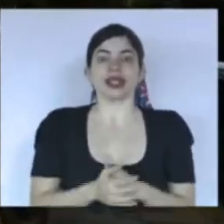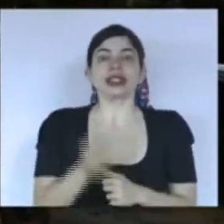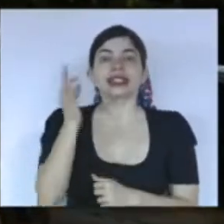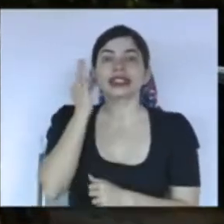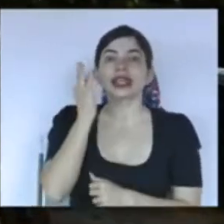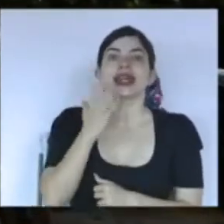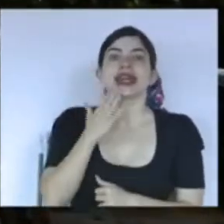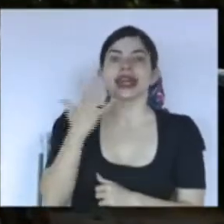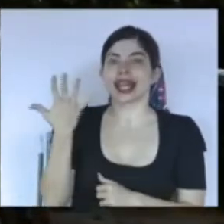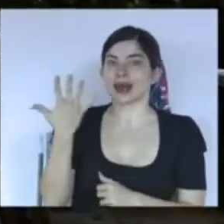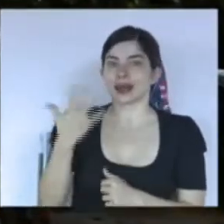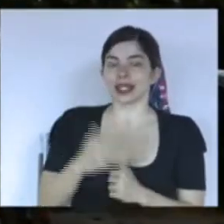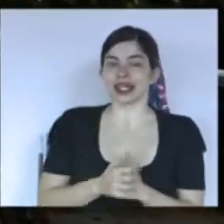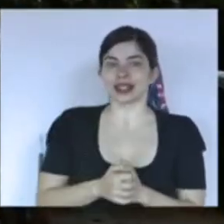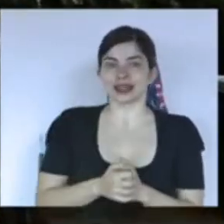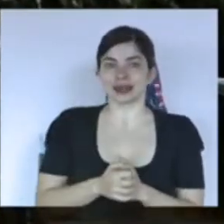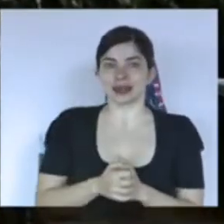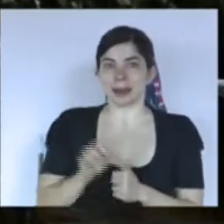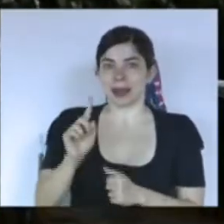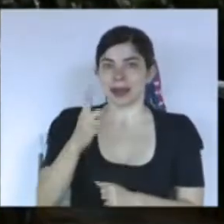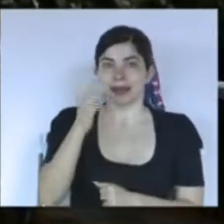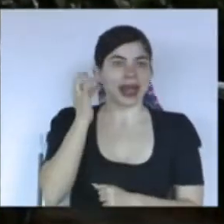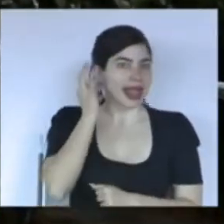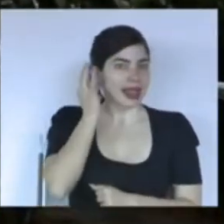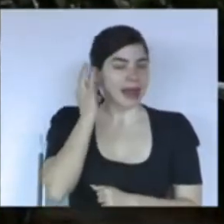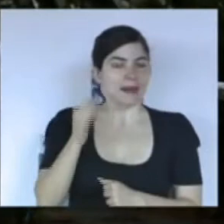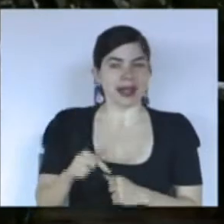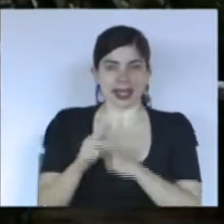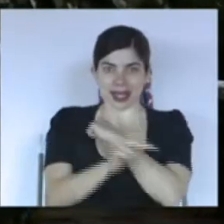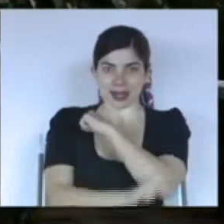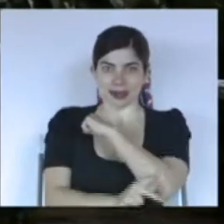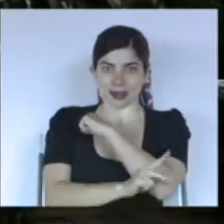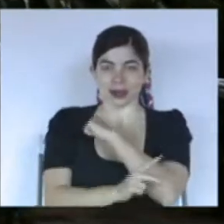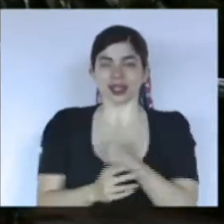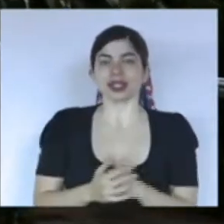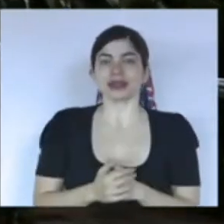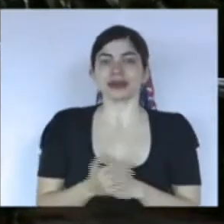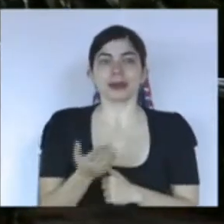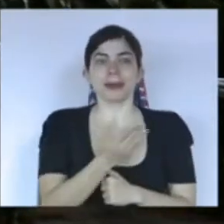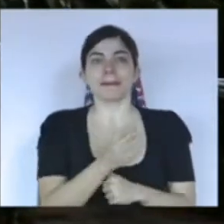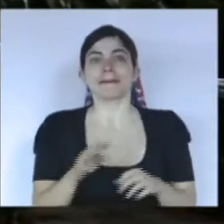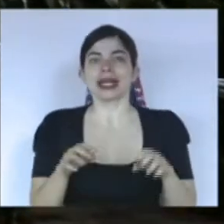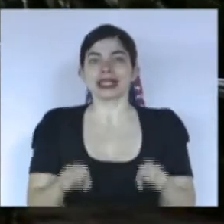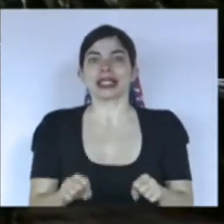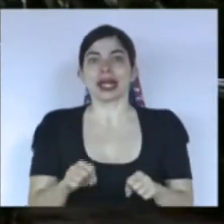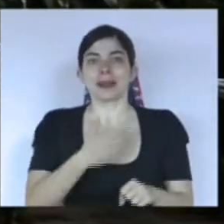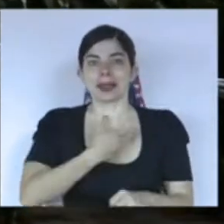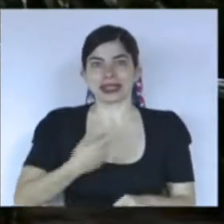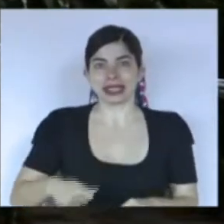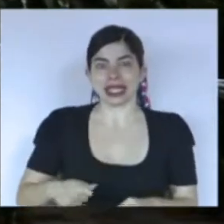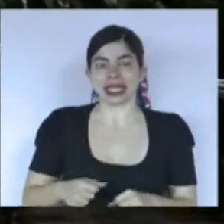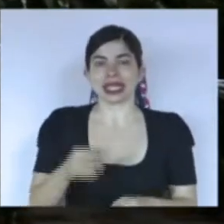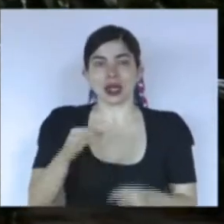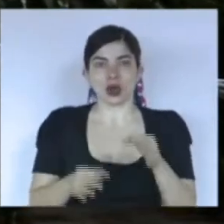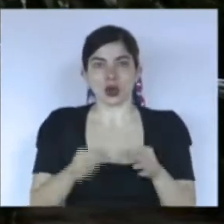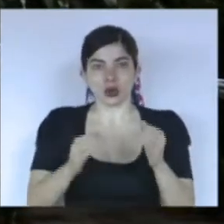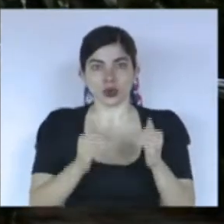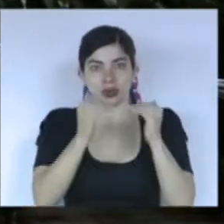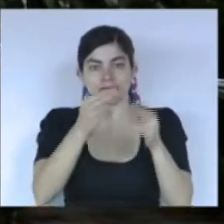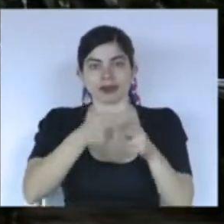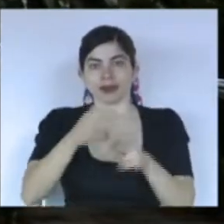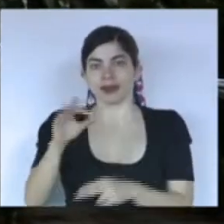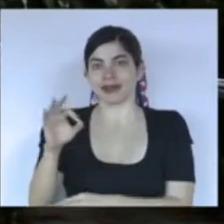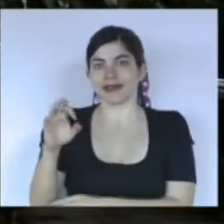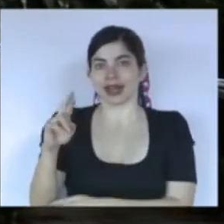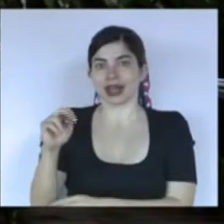señora Claudia Dobles Camargo, primera dama de la República, magistrado presidente de la Corte Suprema de Justicia, señor